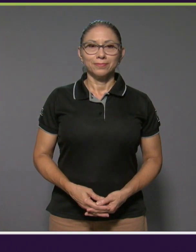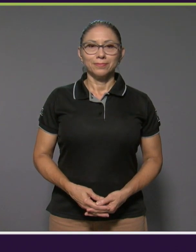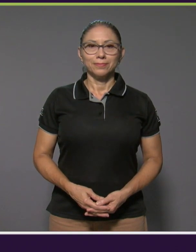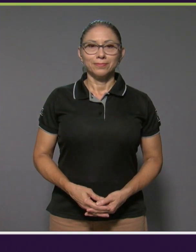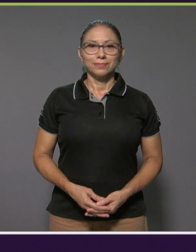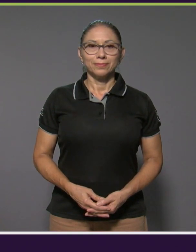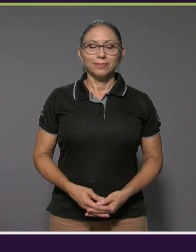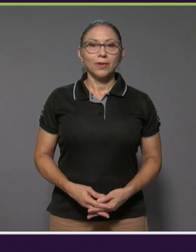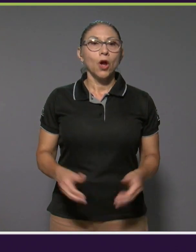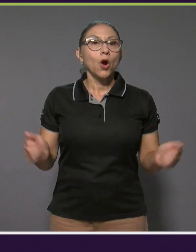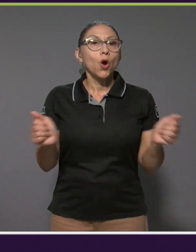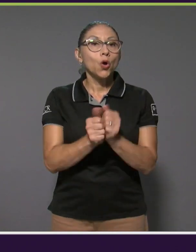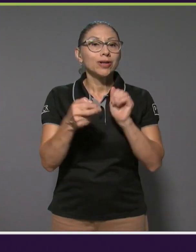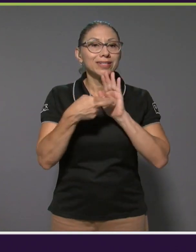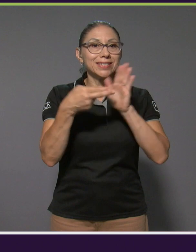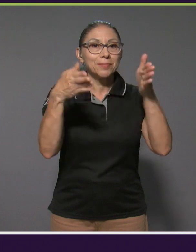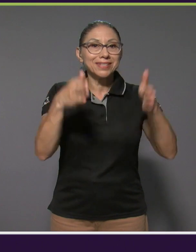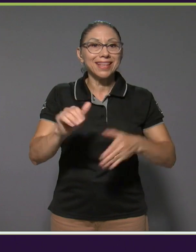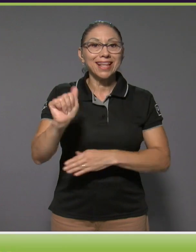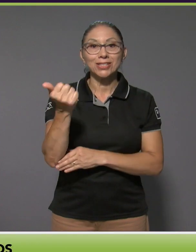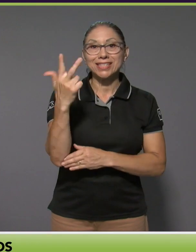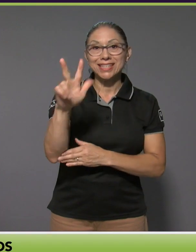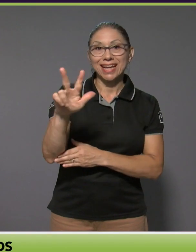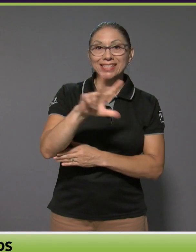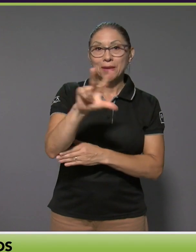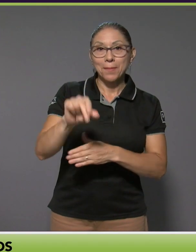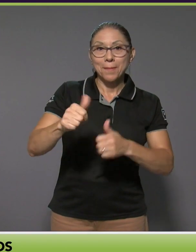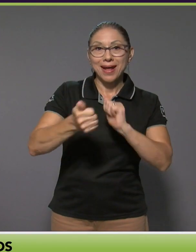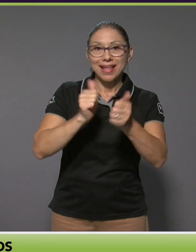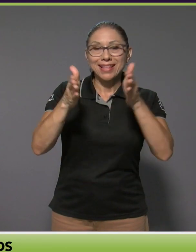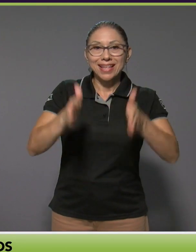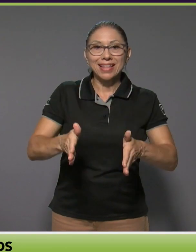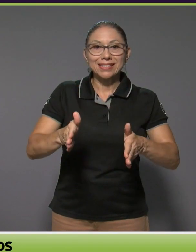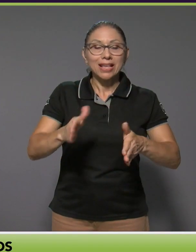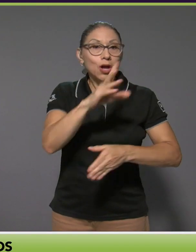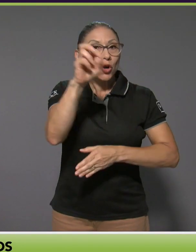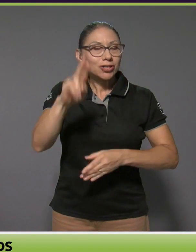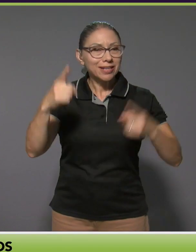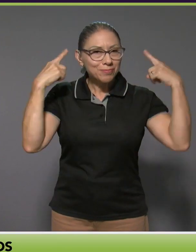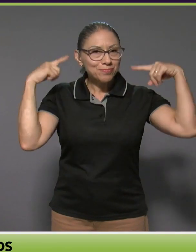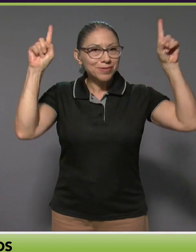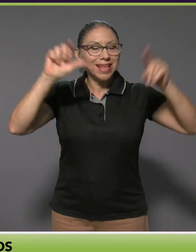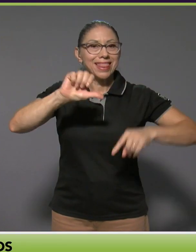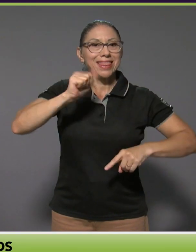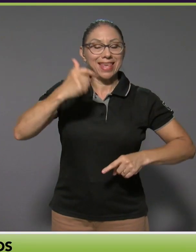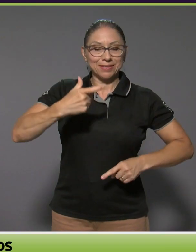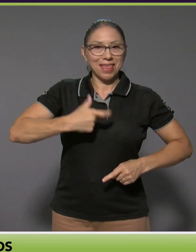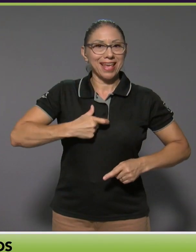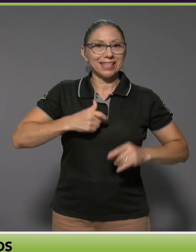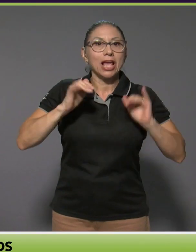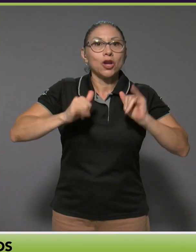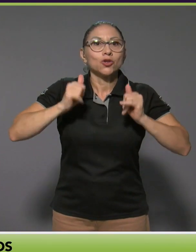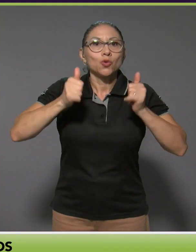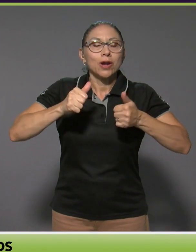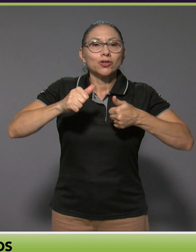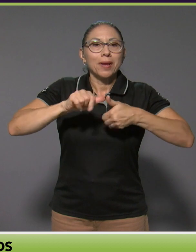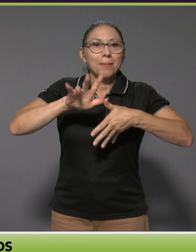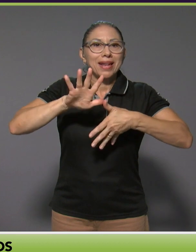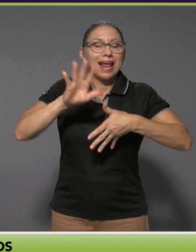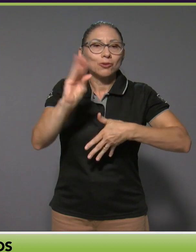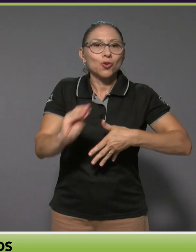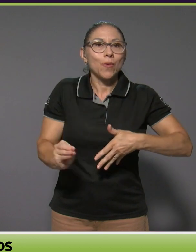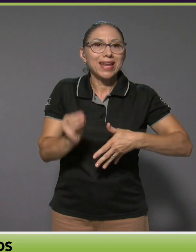Con una delegación de 13 para atletas, Costa Rica conquistó 10 medallas en los Juegos para Panamericanos Juveniles Bogotá